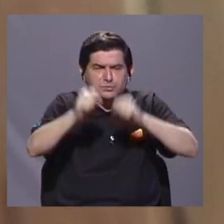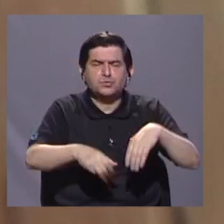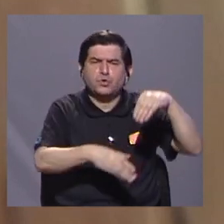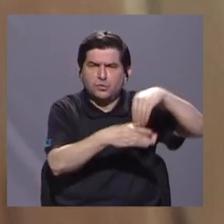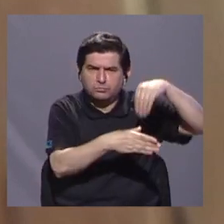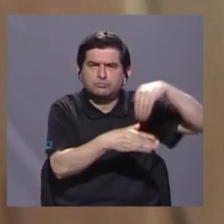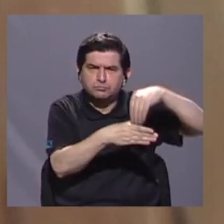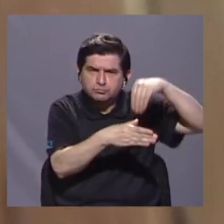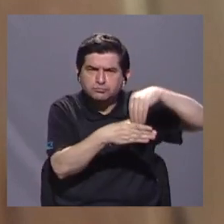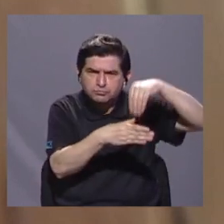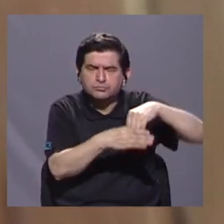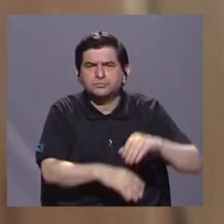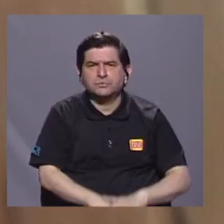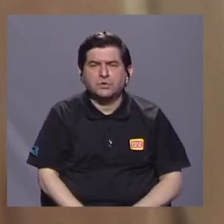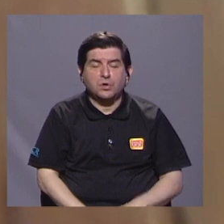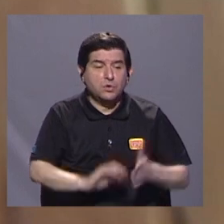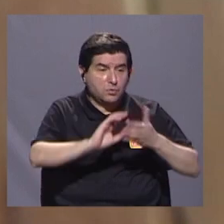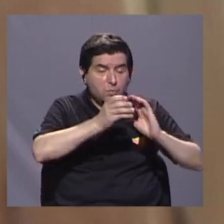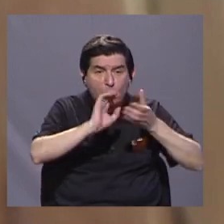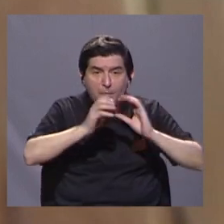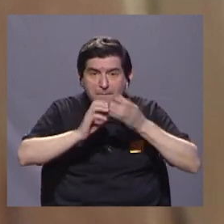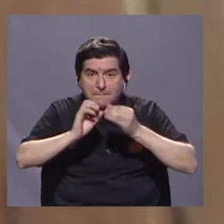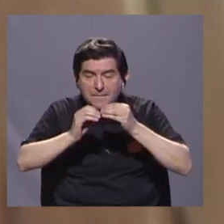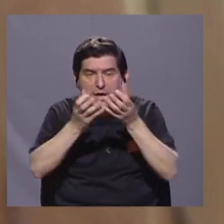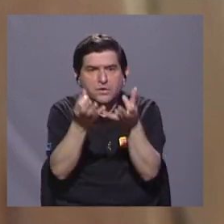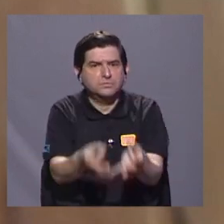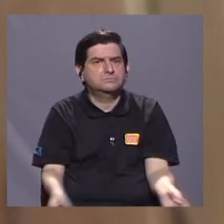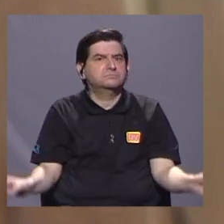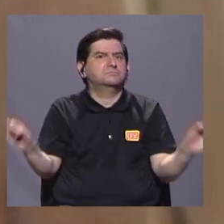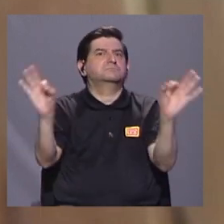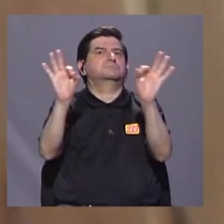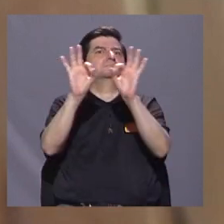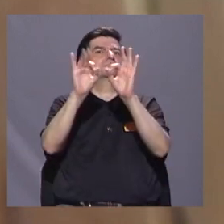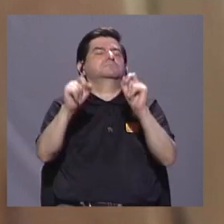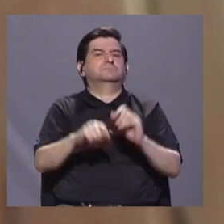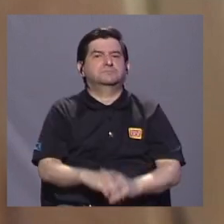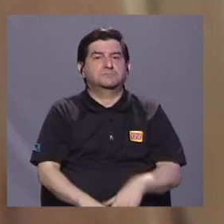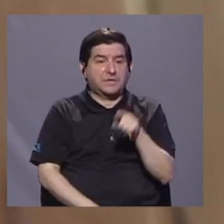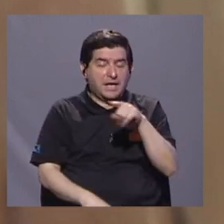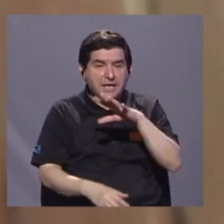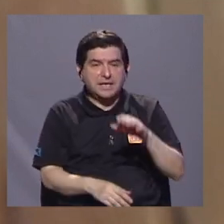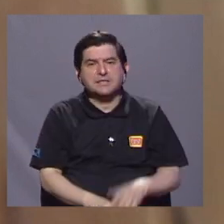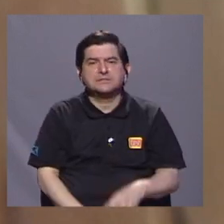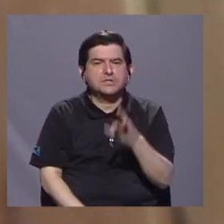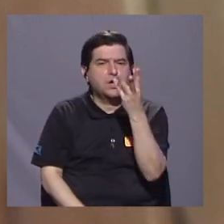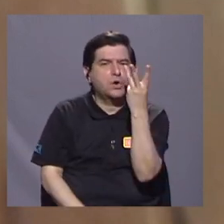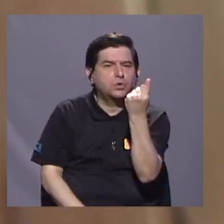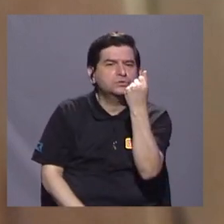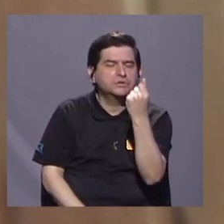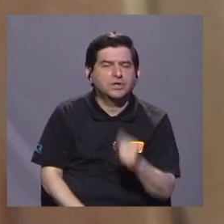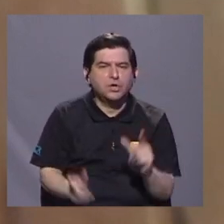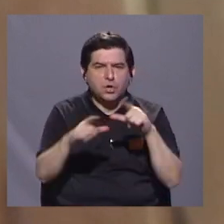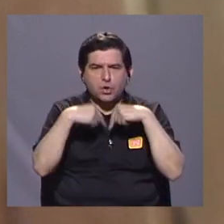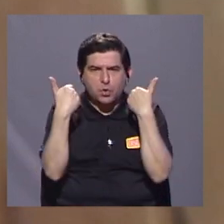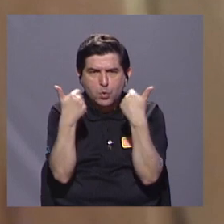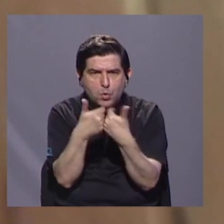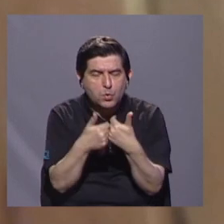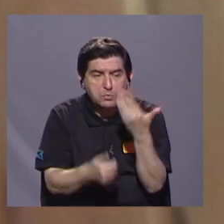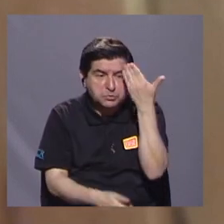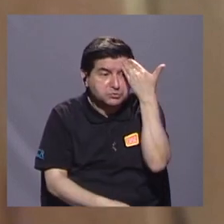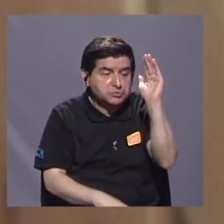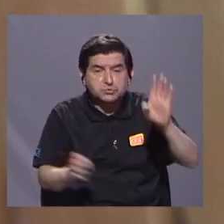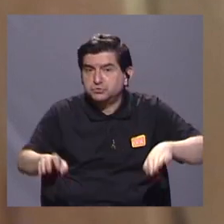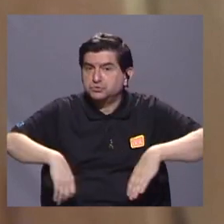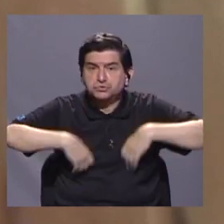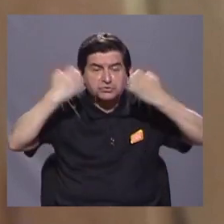aportar, pues, números importantísimos, ¿verdad? En ese conteo, grupos que ni siquiera sabíamos